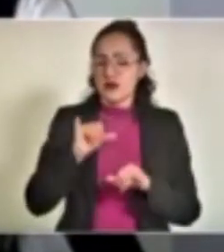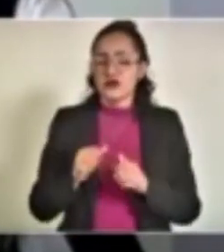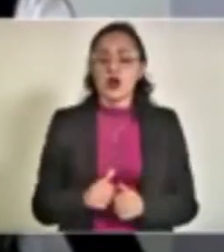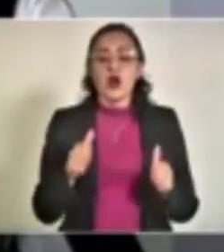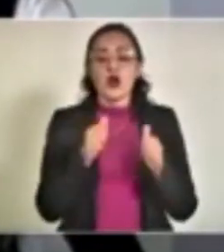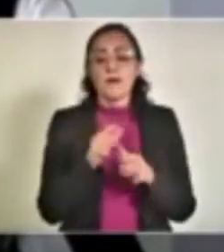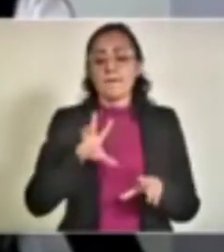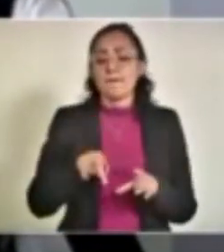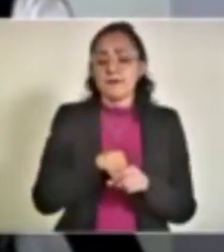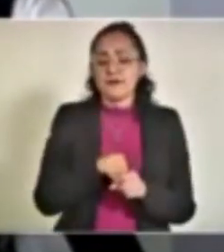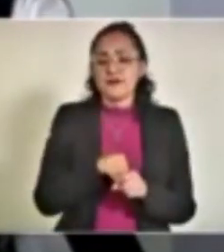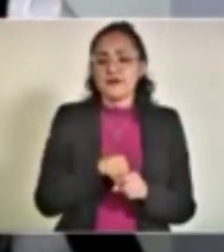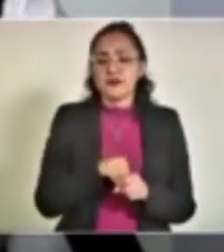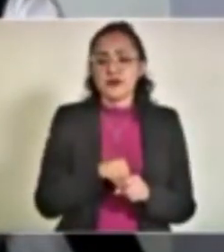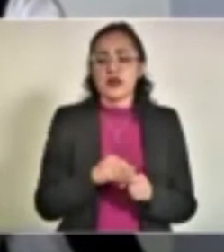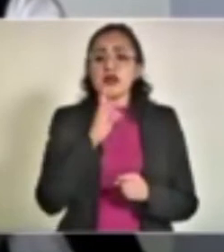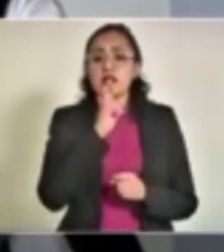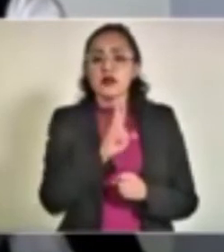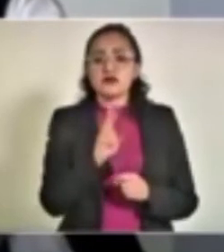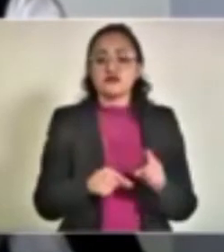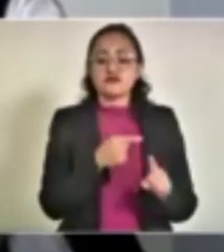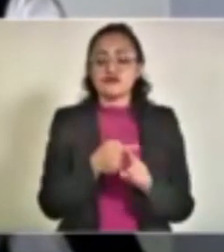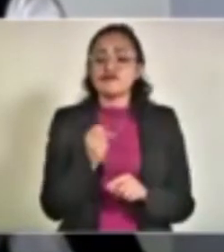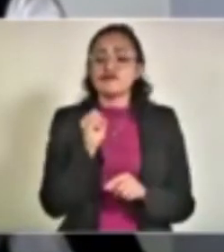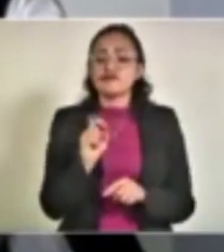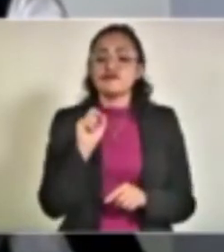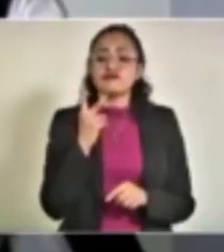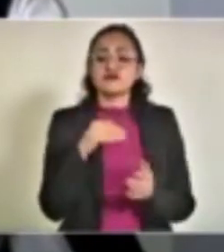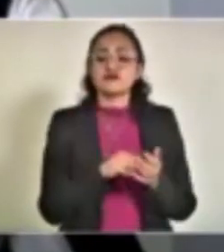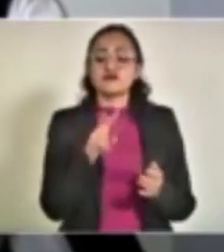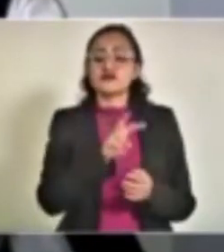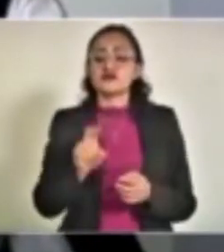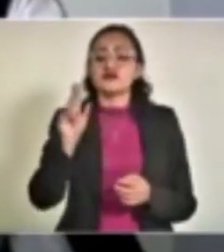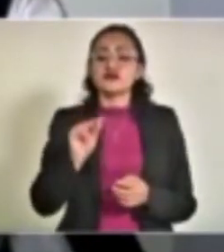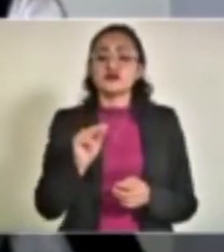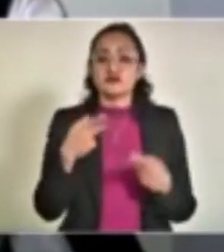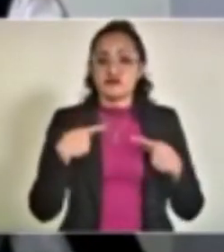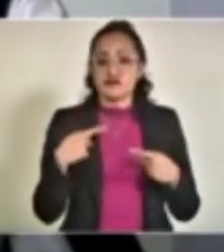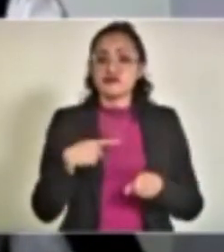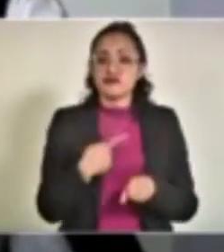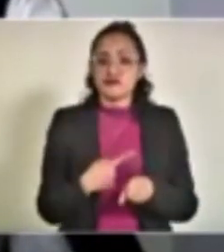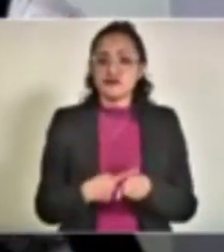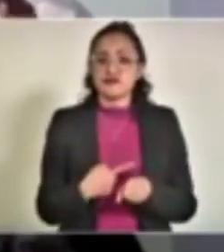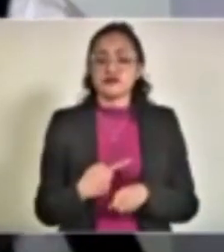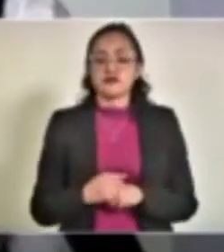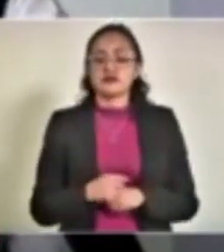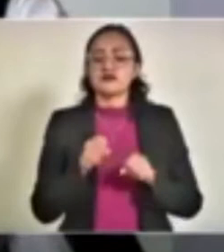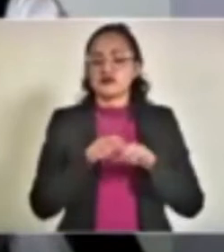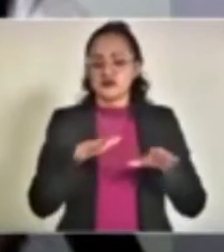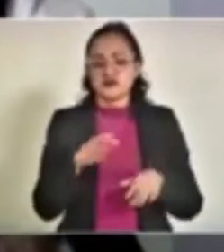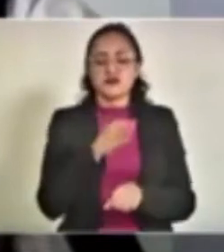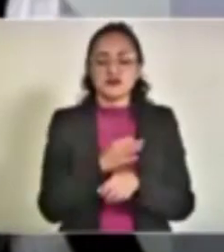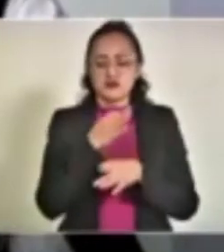un acumulado de resultados positivos de 22,287 distribuidos de